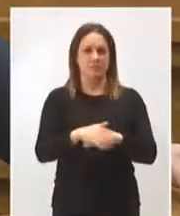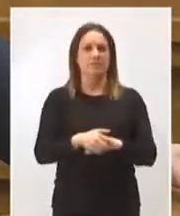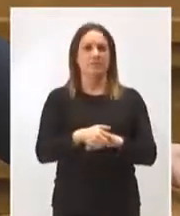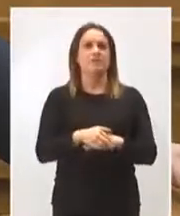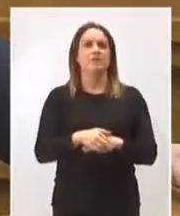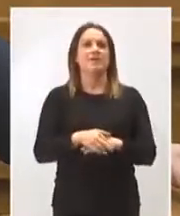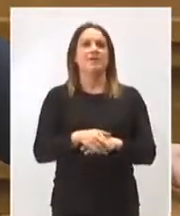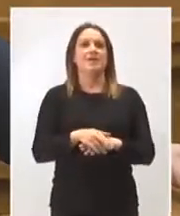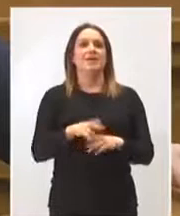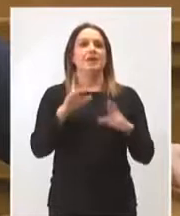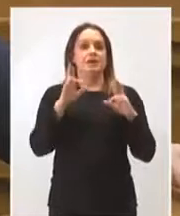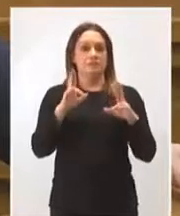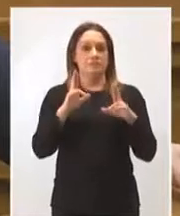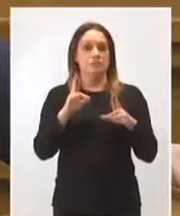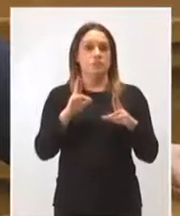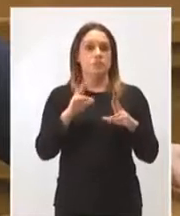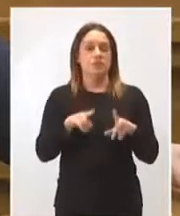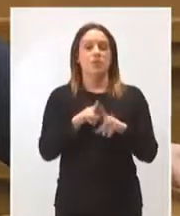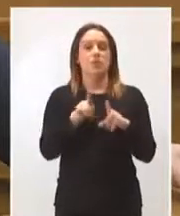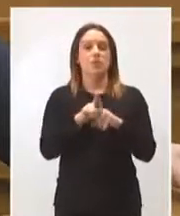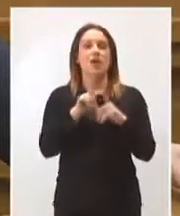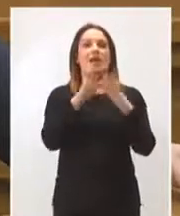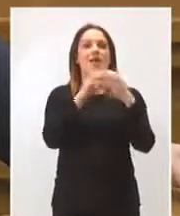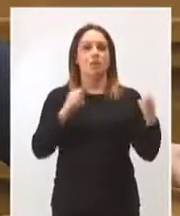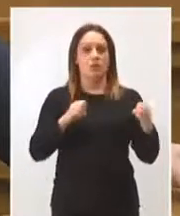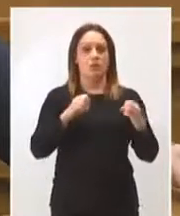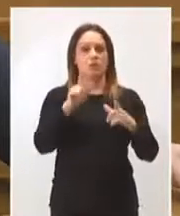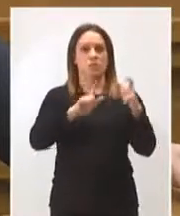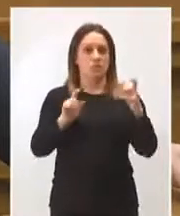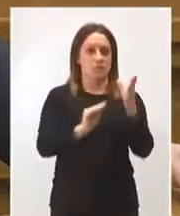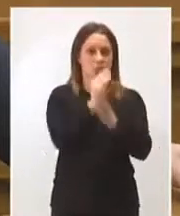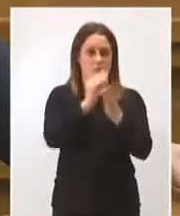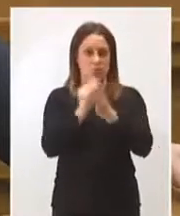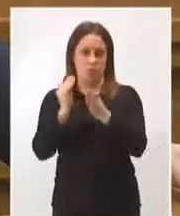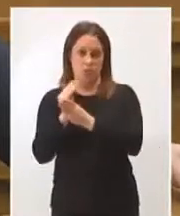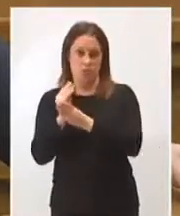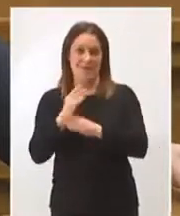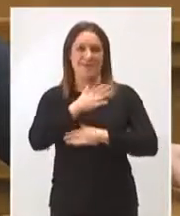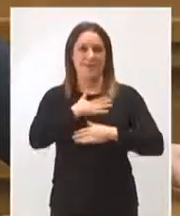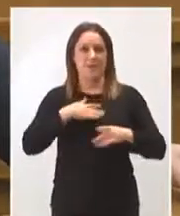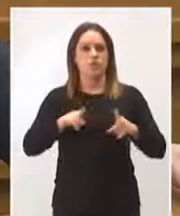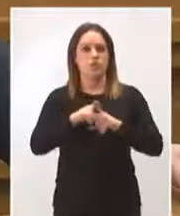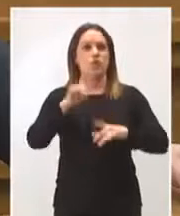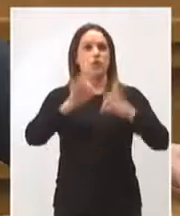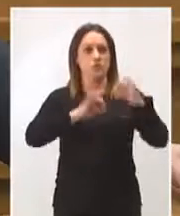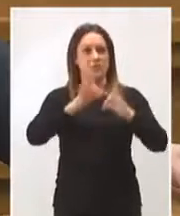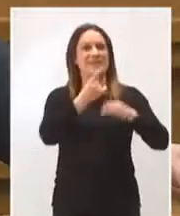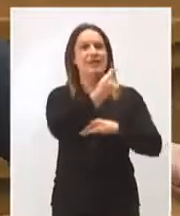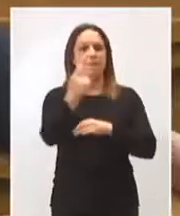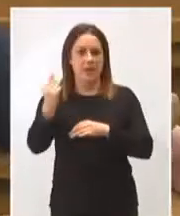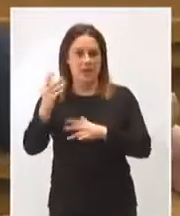Afortunadamente, estamos de la parte de los productores y queremos que se gane la batalla de la justicia en los precios.